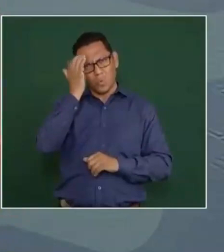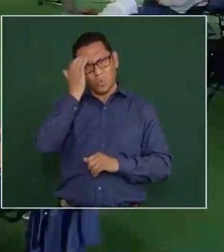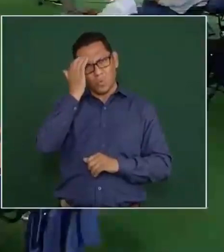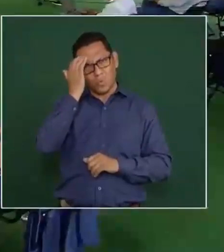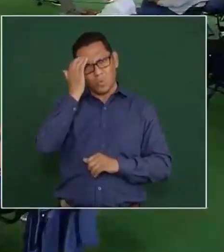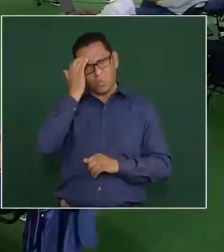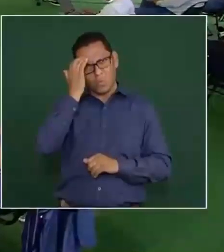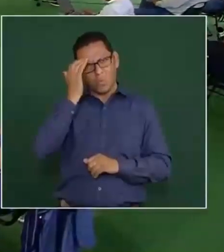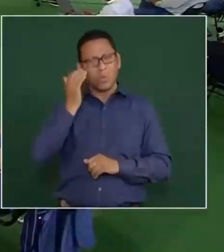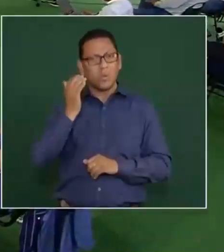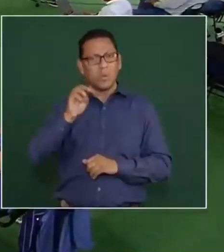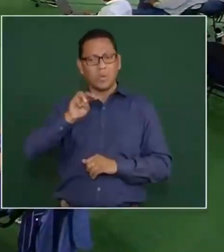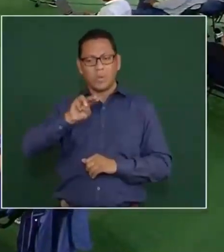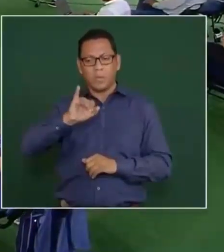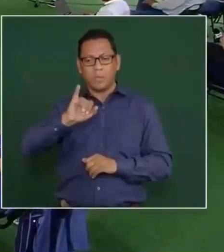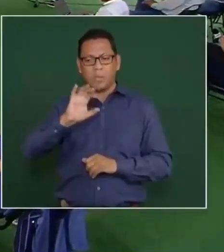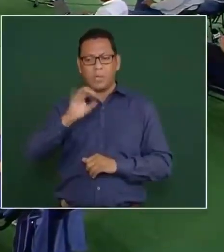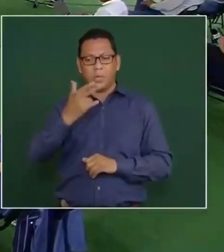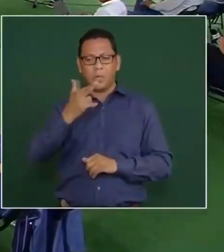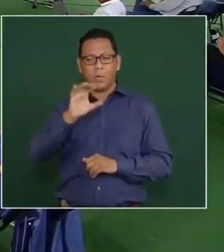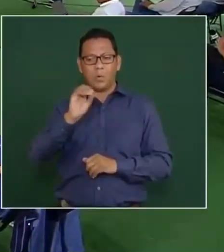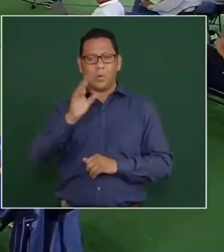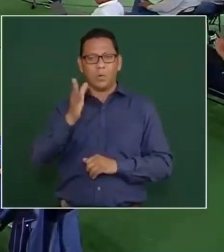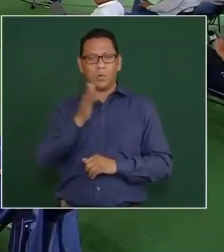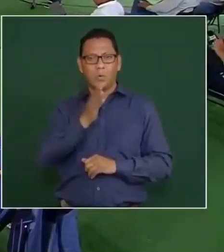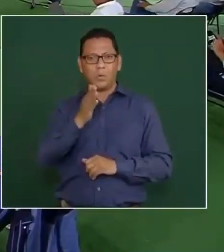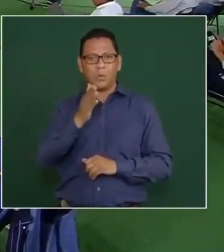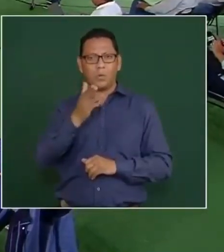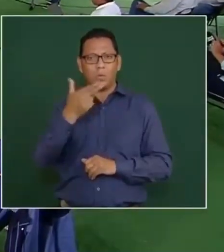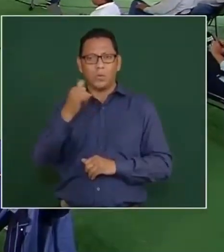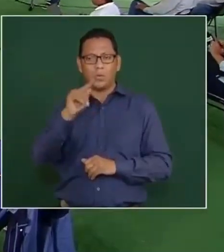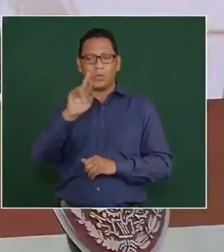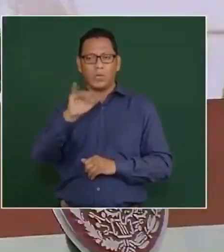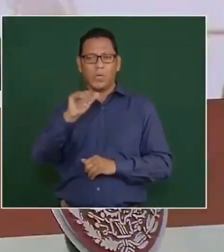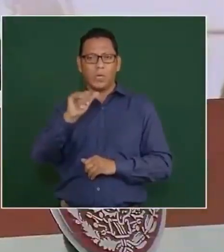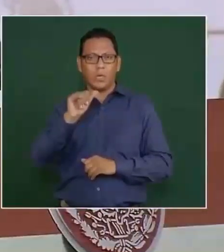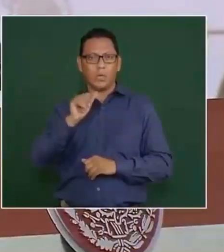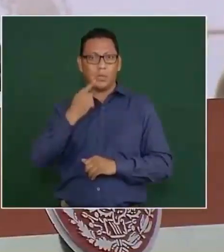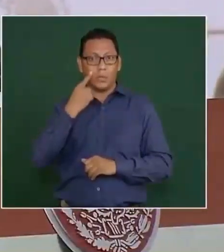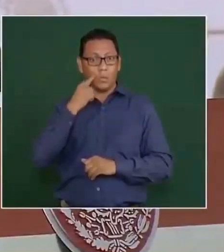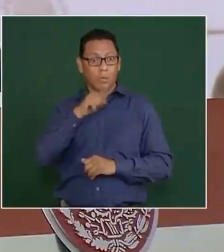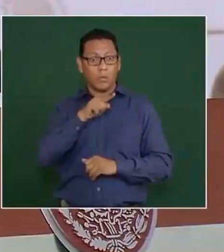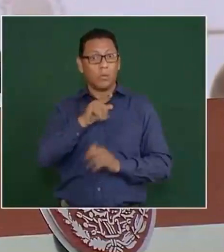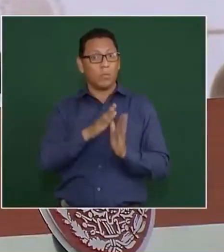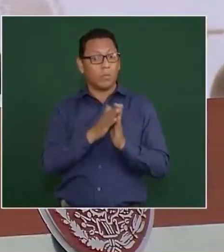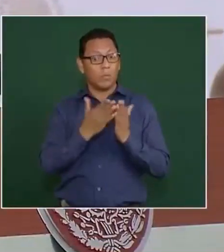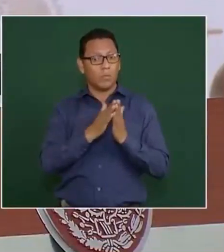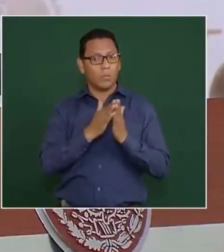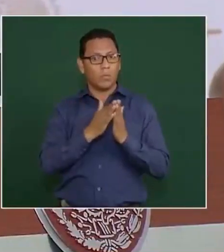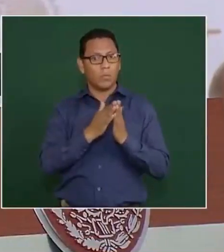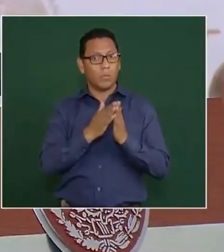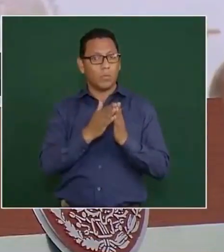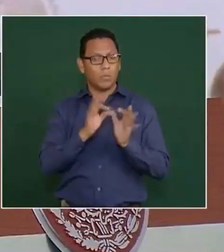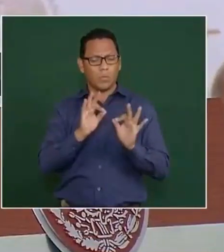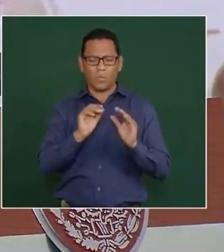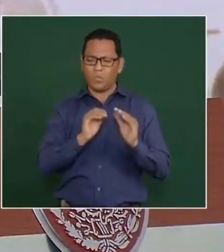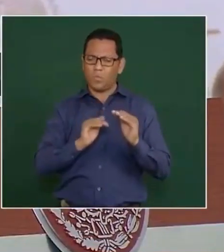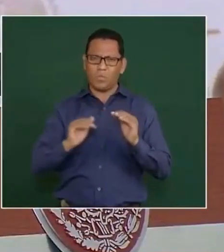la microhistoria, escribió un libro extraordinario, El Pueblo en Vilo,